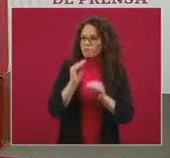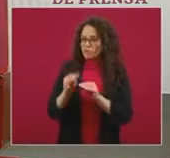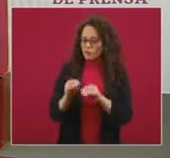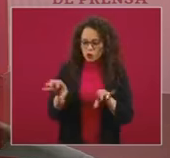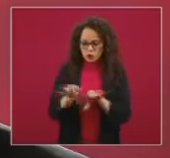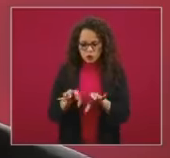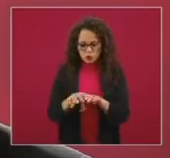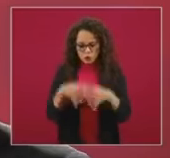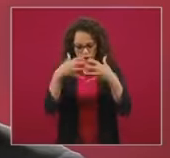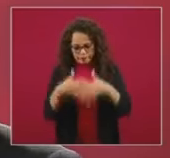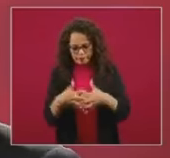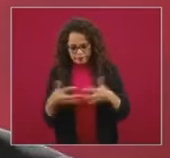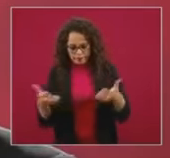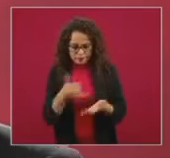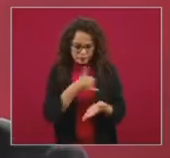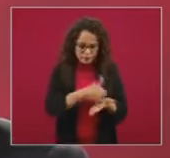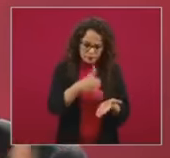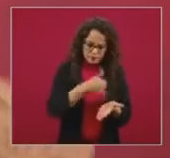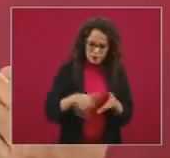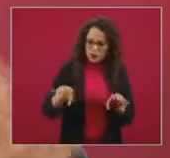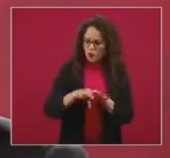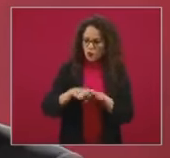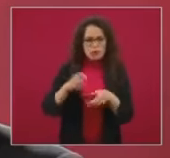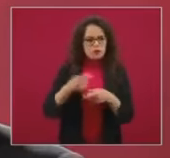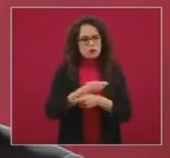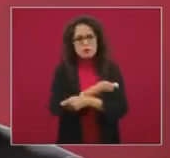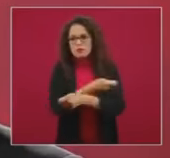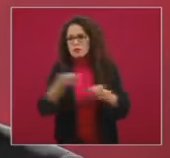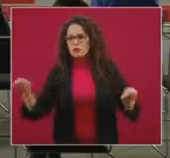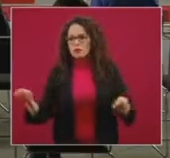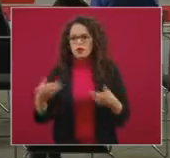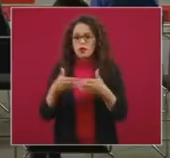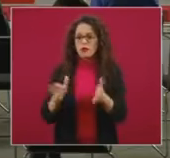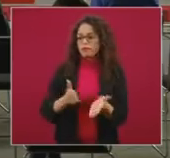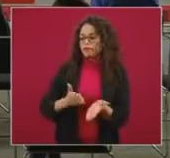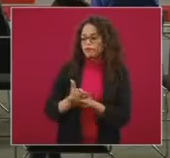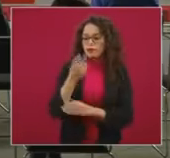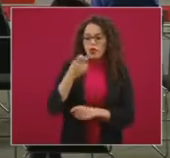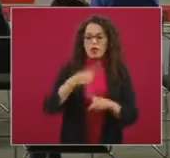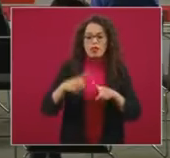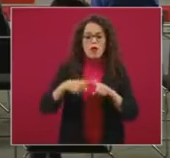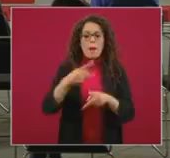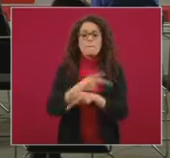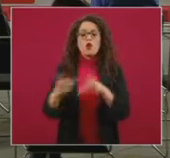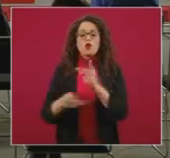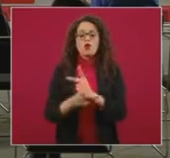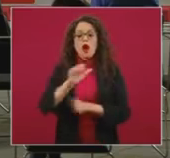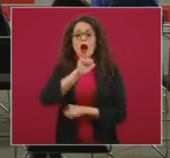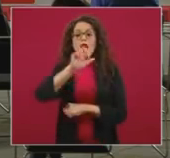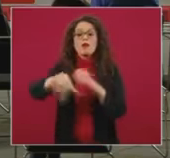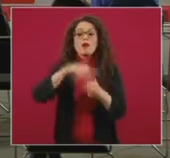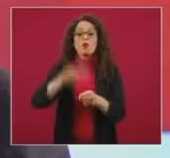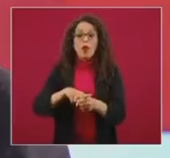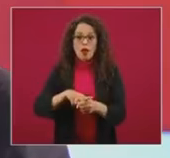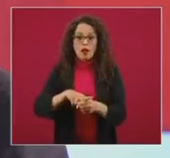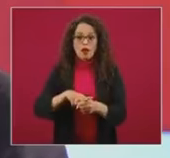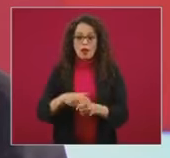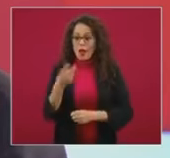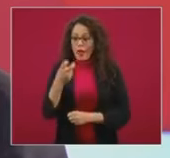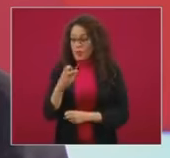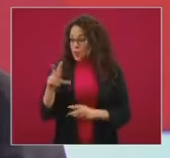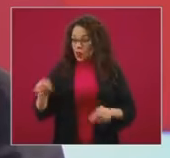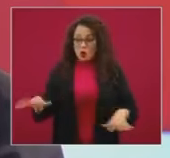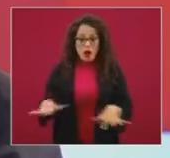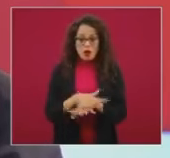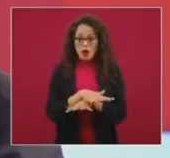cómo se comercializa, cómo se distribuye el acceso a los productos naturales. Si no cambiamos eso, no